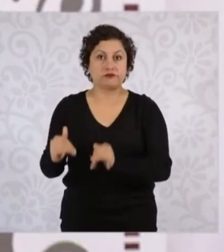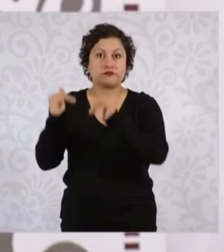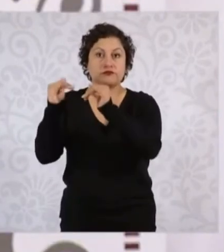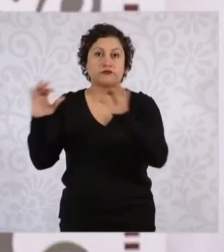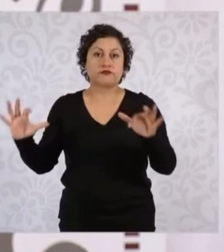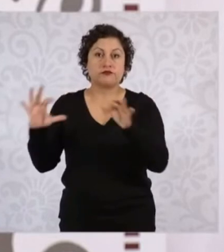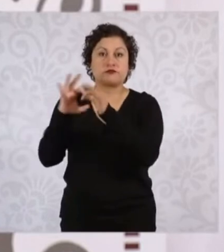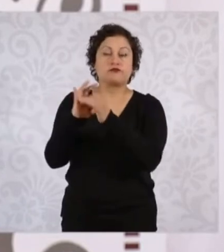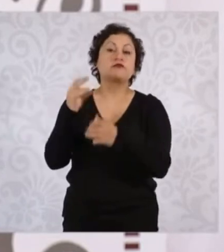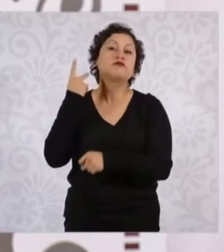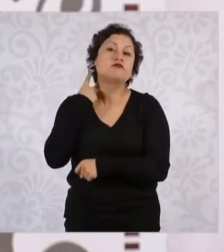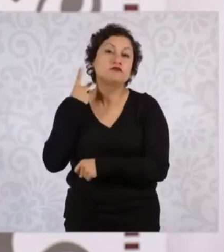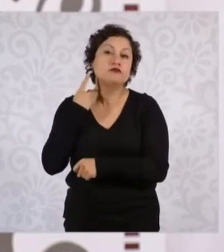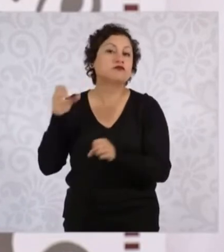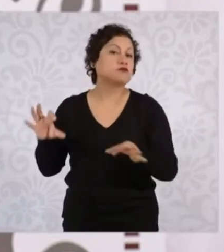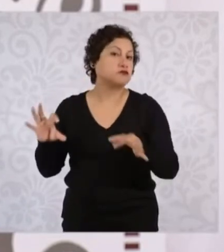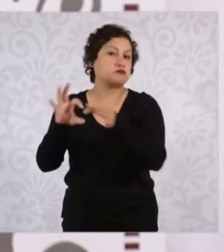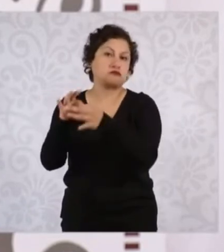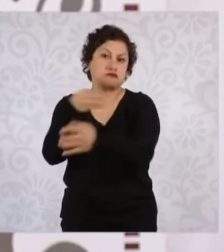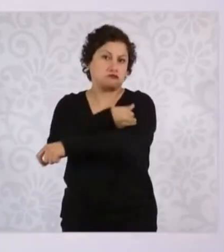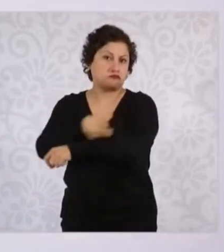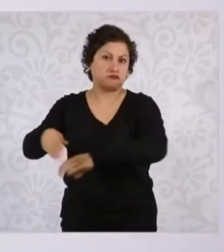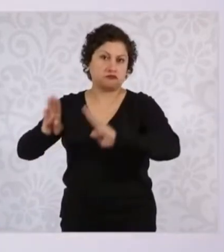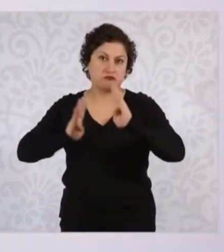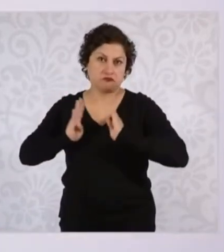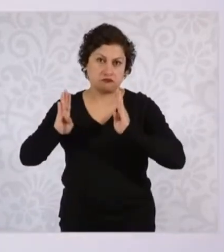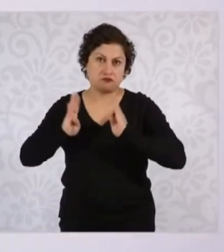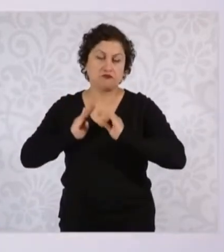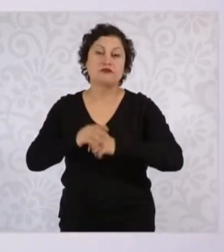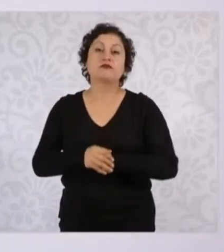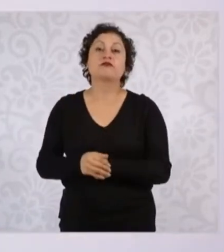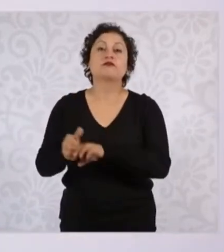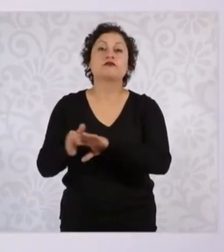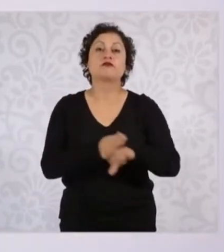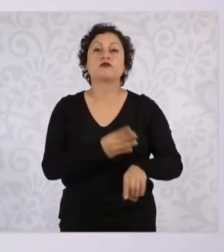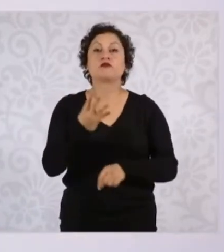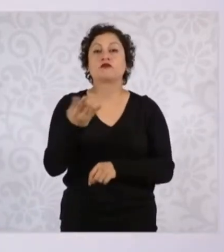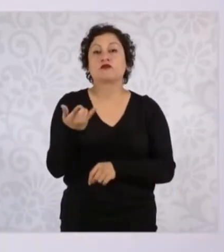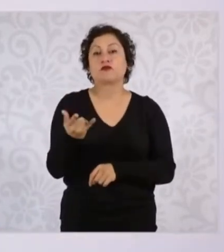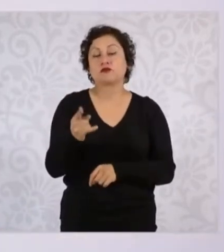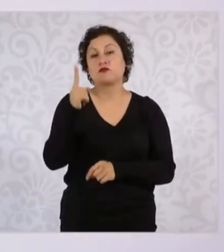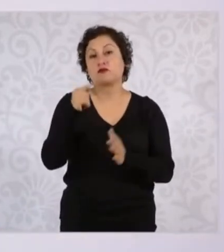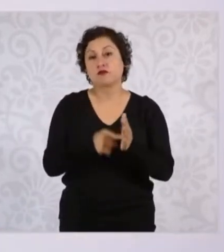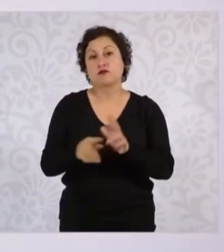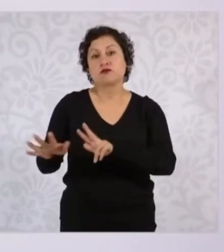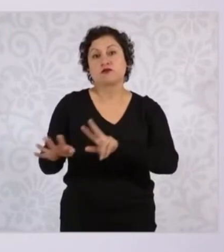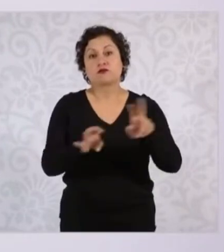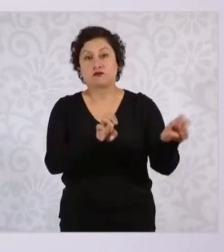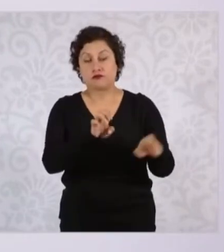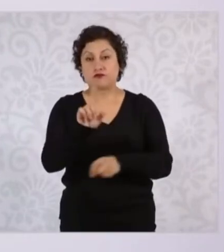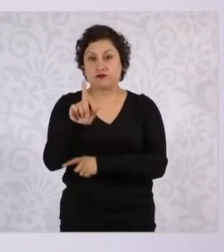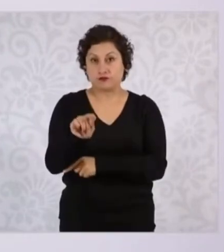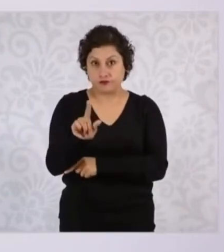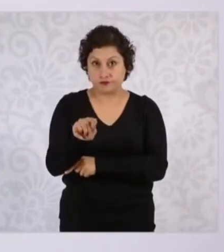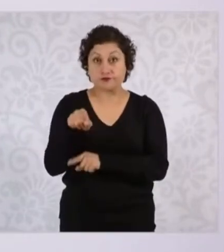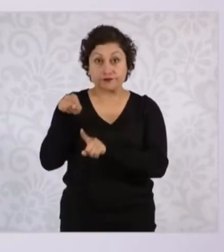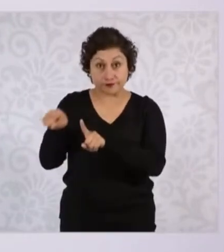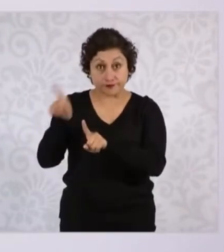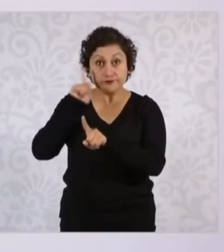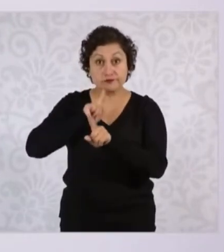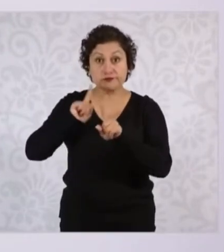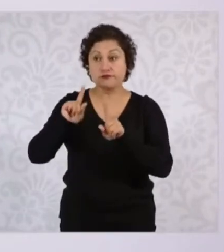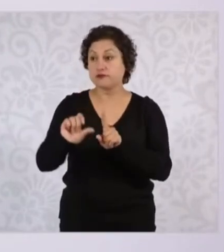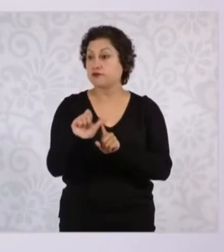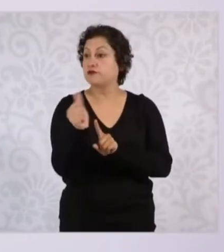y a la milicia. El 4 de junio de 1870, Rita fundó con otras mujeres